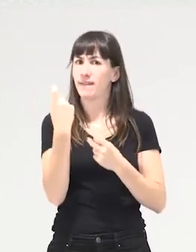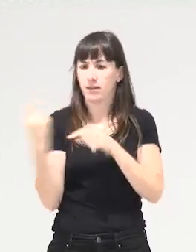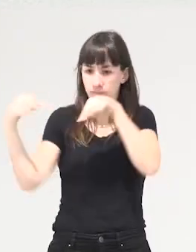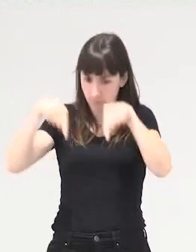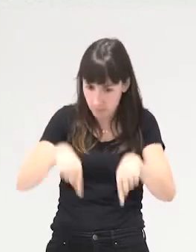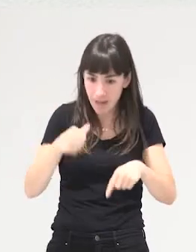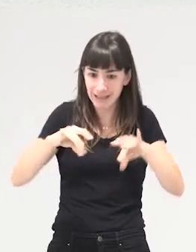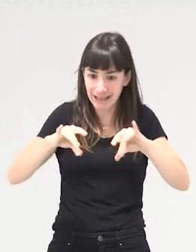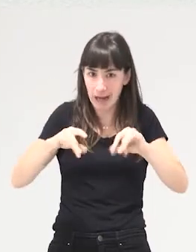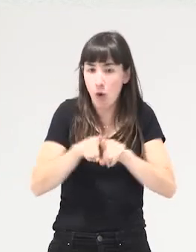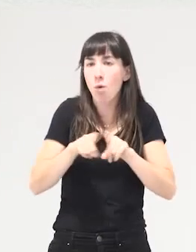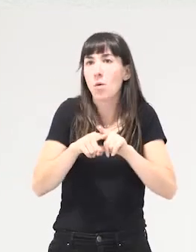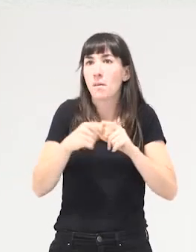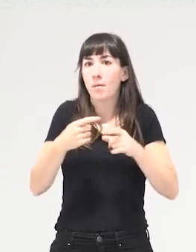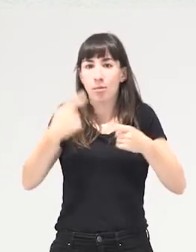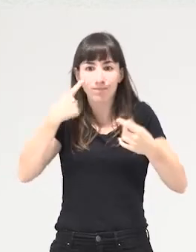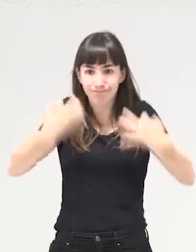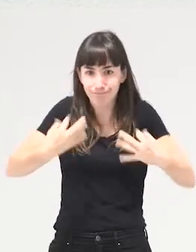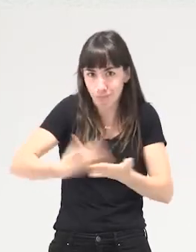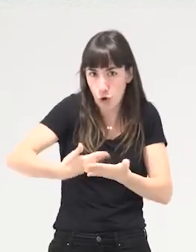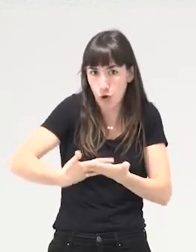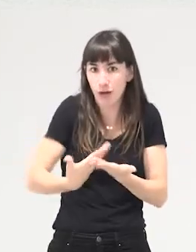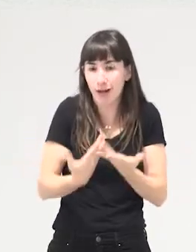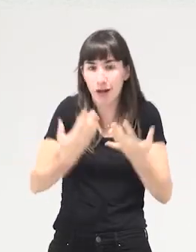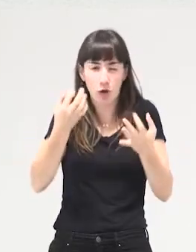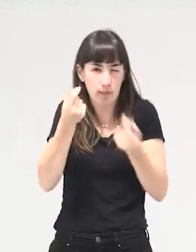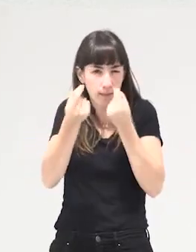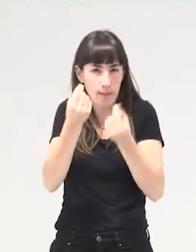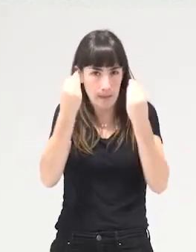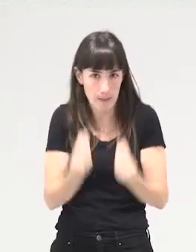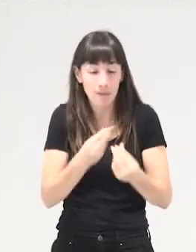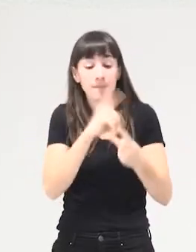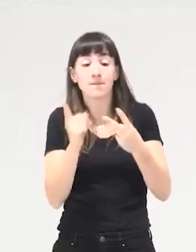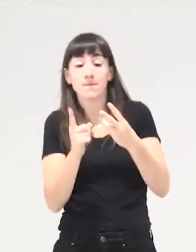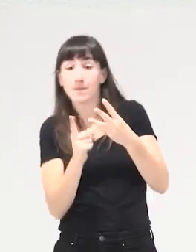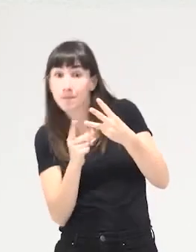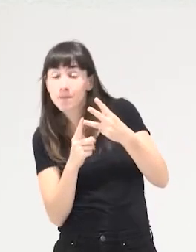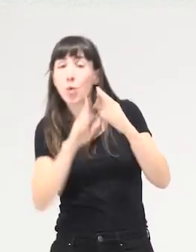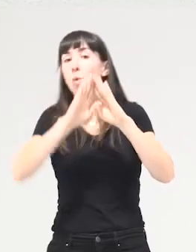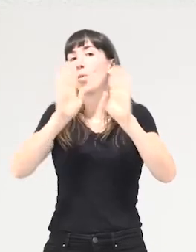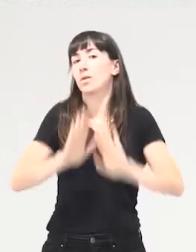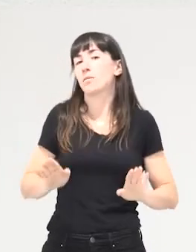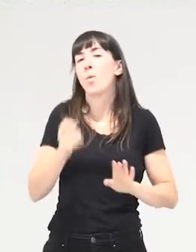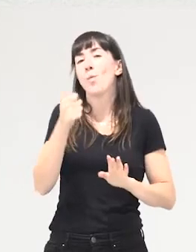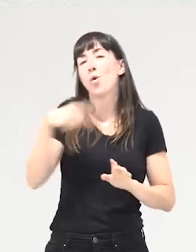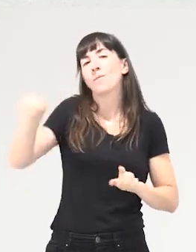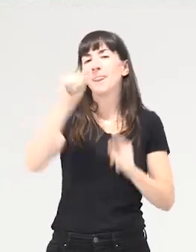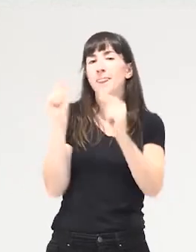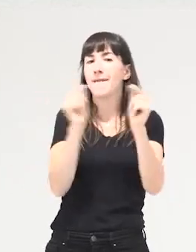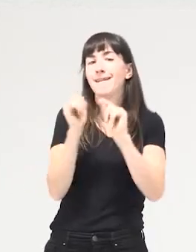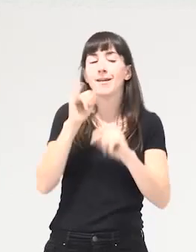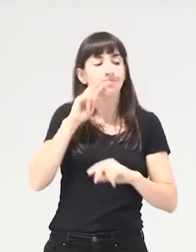en propuestas concretas, y por último, de meterle mano, de hincarle el diente a algunos debates que nos duelen